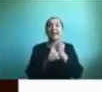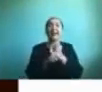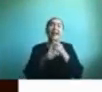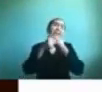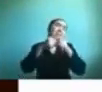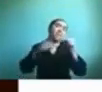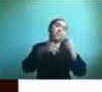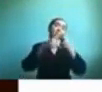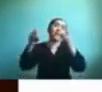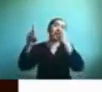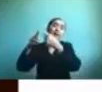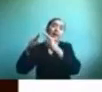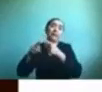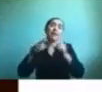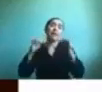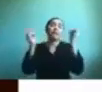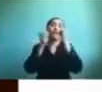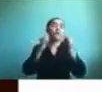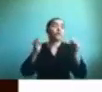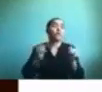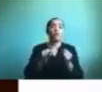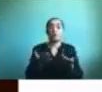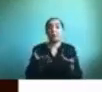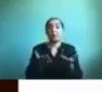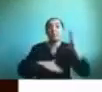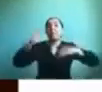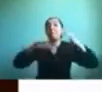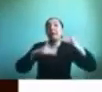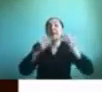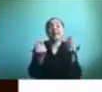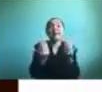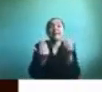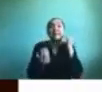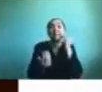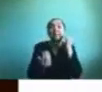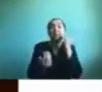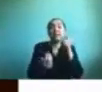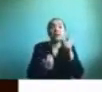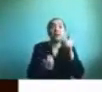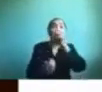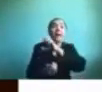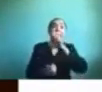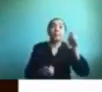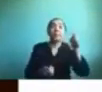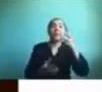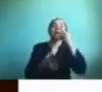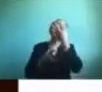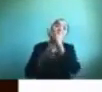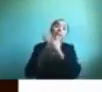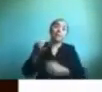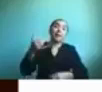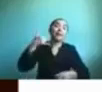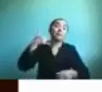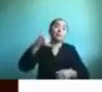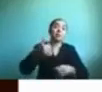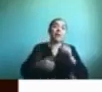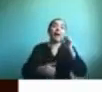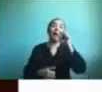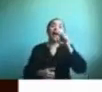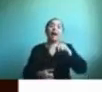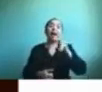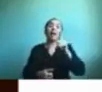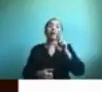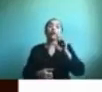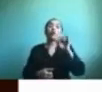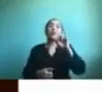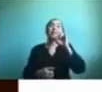también de cómo necesitamos trabajarla con los niños ya esta aplicación está para android y para ios se descarga gratuitamente